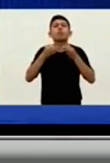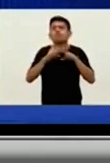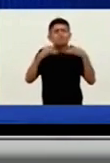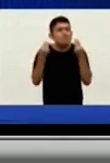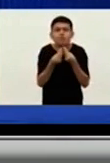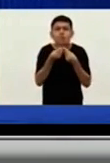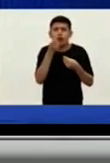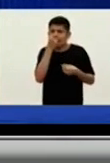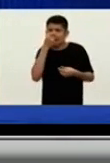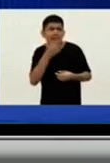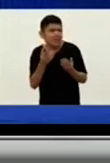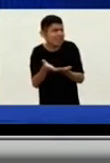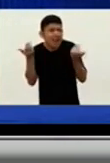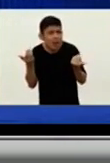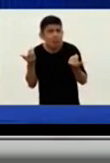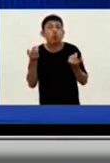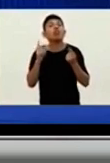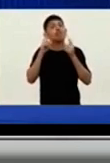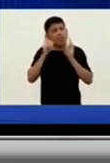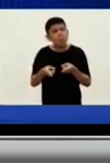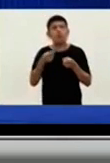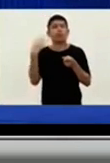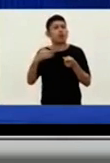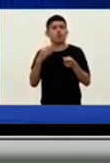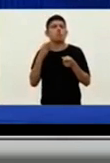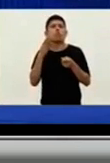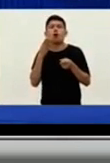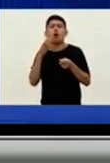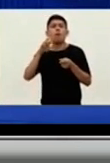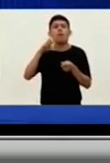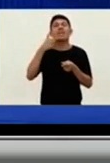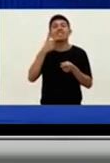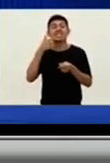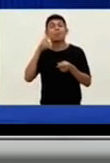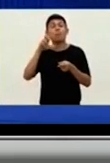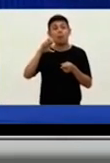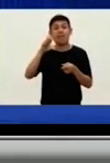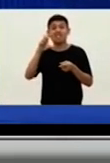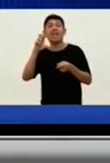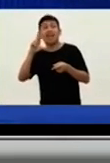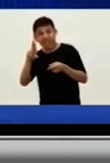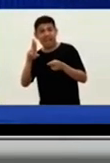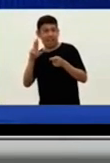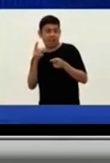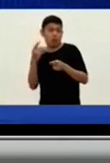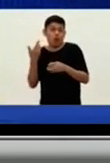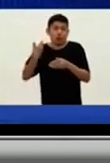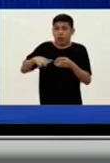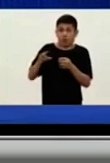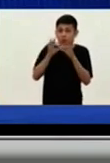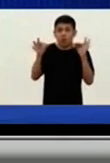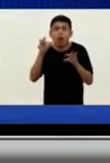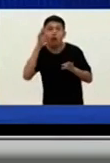más rápido, pero muchísimas veces tenemos que volver igual a la PCR tradicional. Todo es el método del hisopo, del